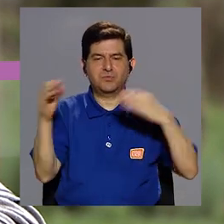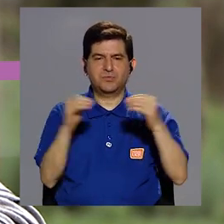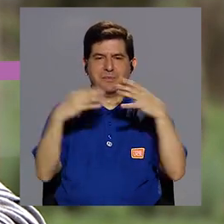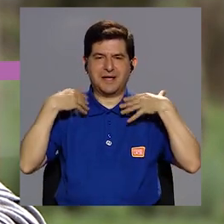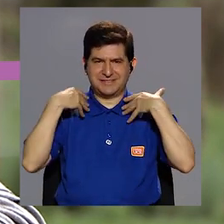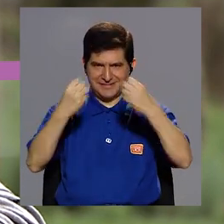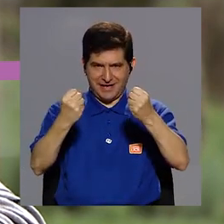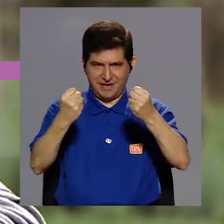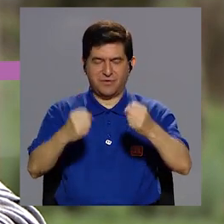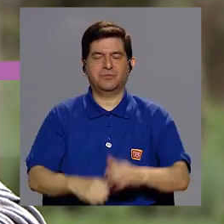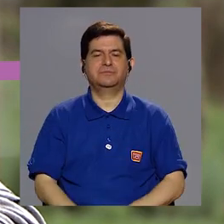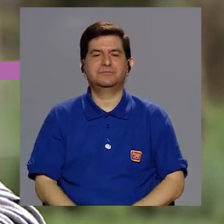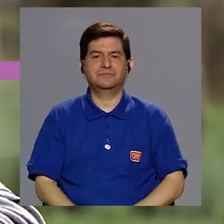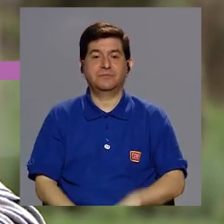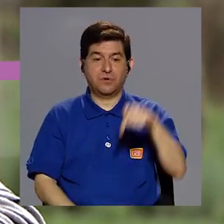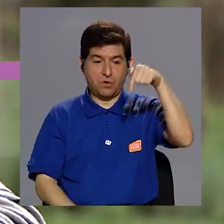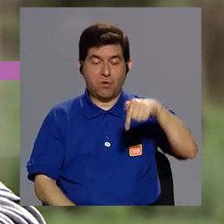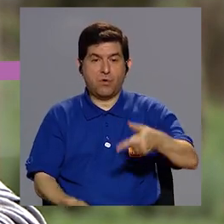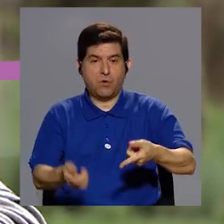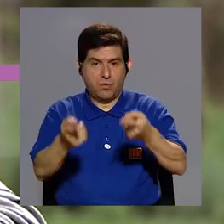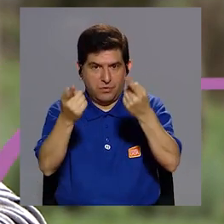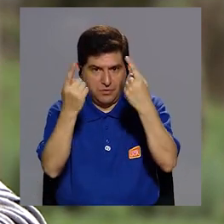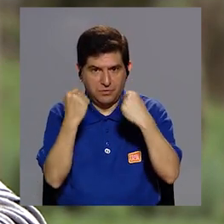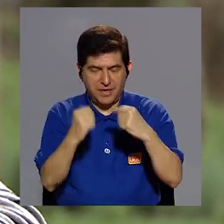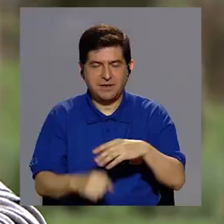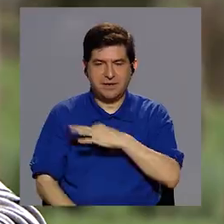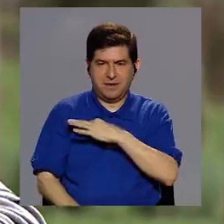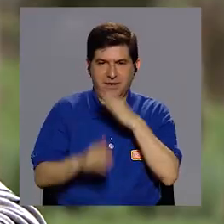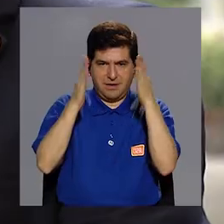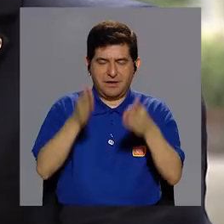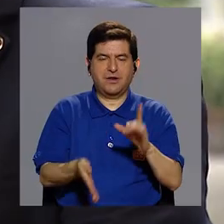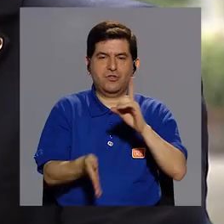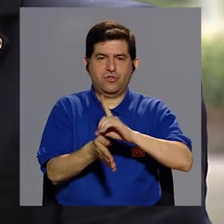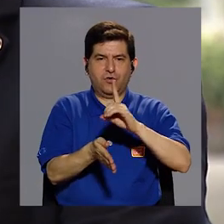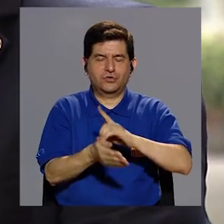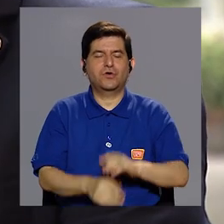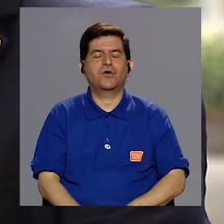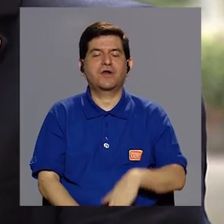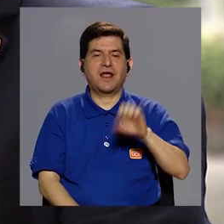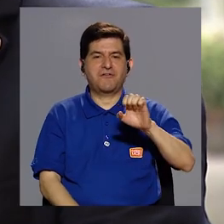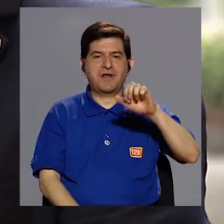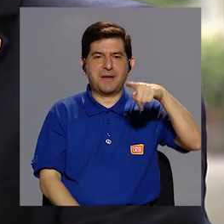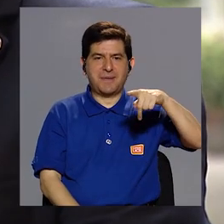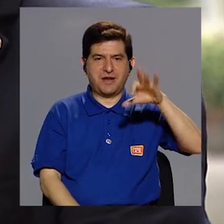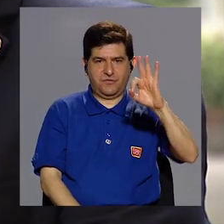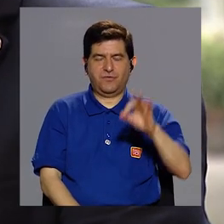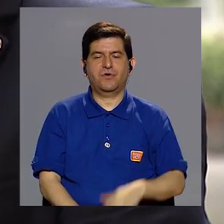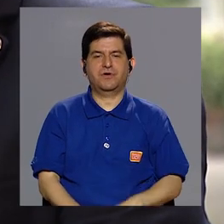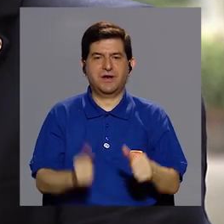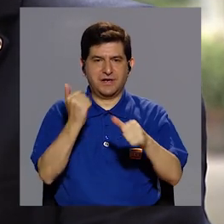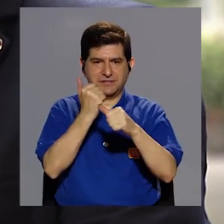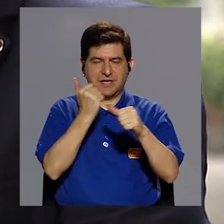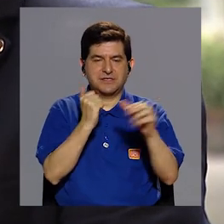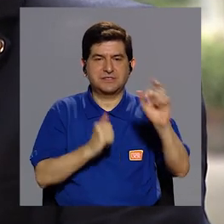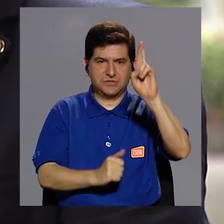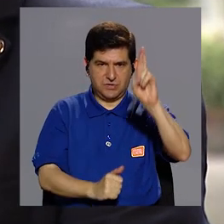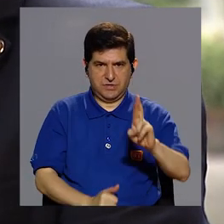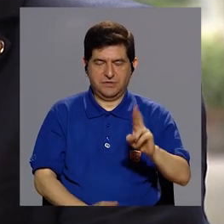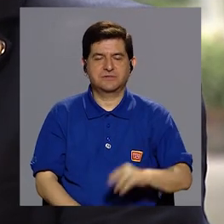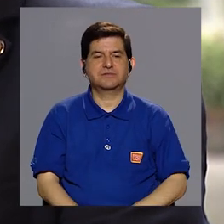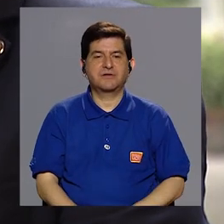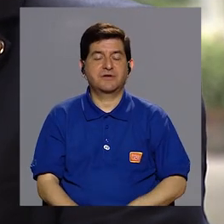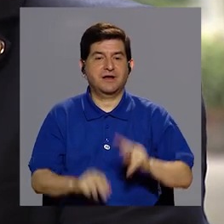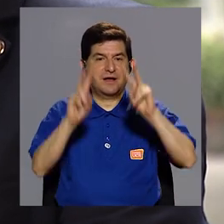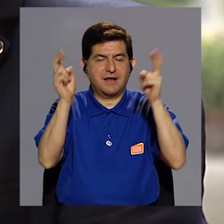para un mundo más sano. Y para lo cual contamos con la presencia de nuestro invitado, el doctor Enrique Pérez Flores, quien es asesor para